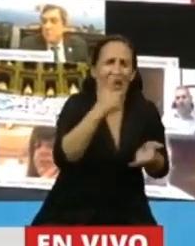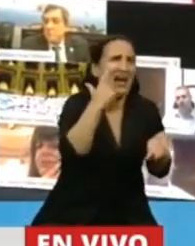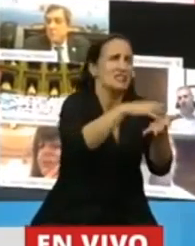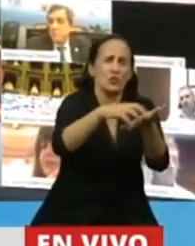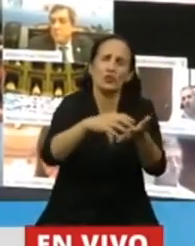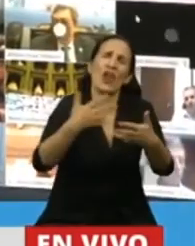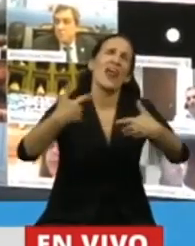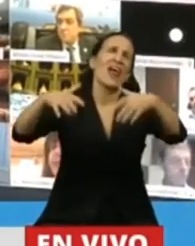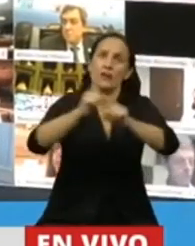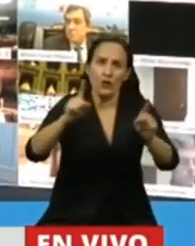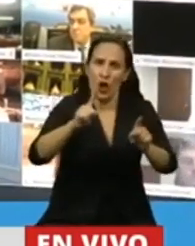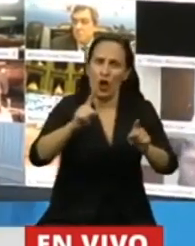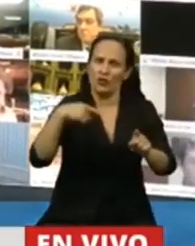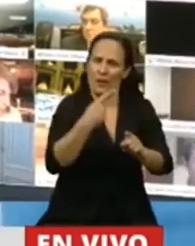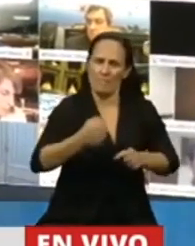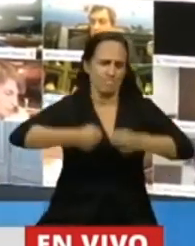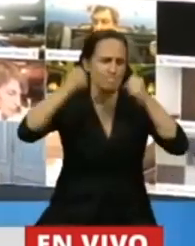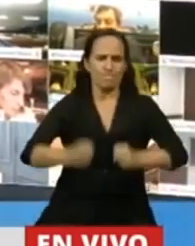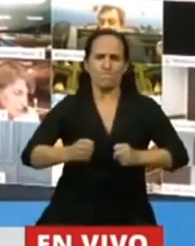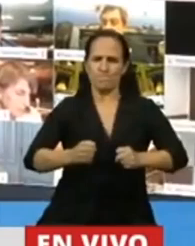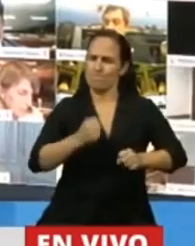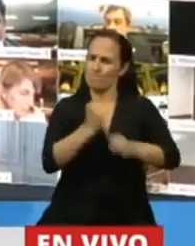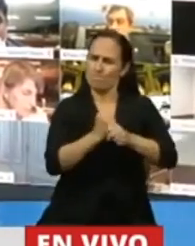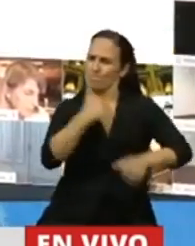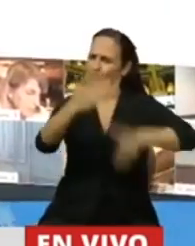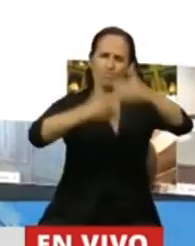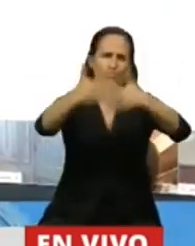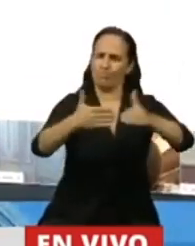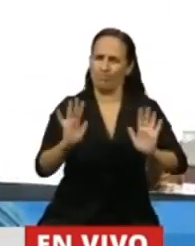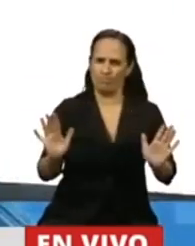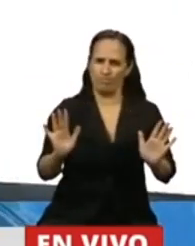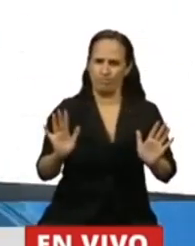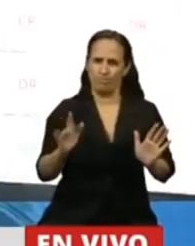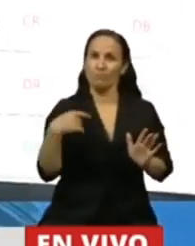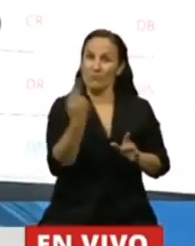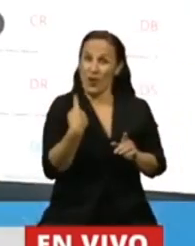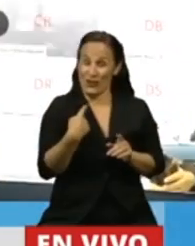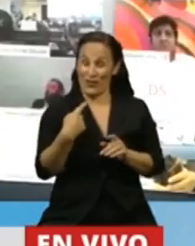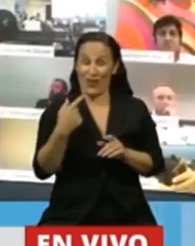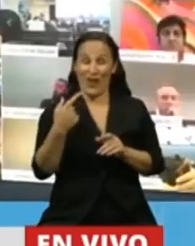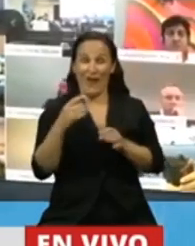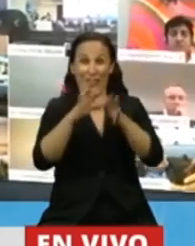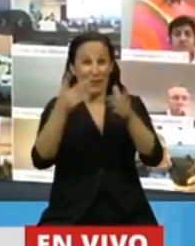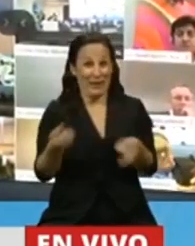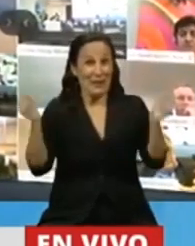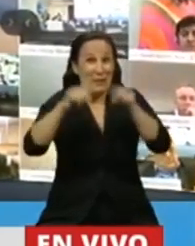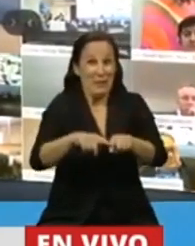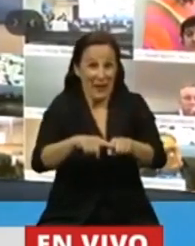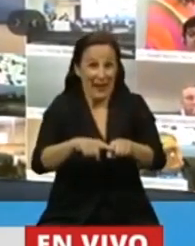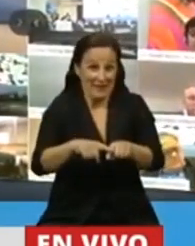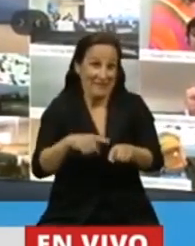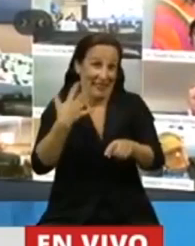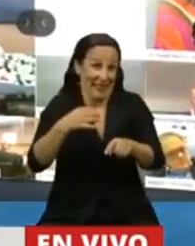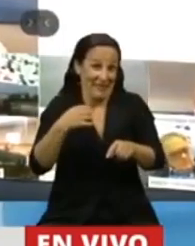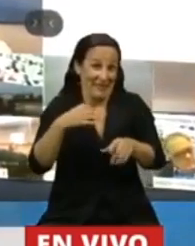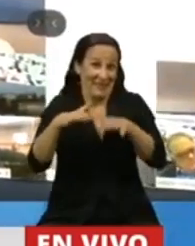porque así funciona el mundo como nosotros después que recuperamos la democracia. ¿Y qué tenemos que hacer en eso?